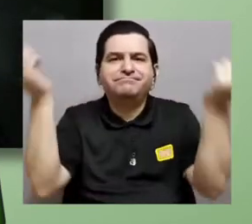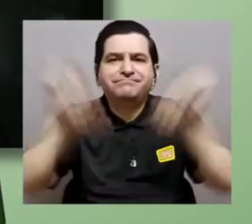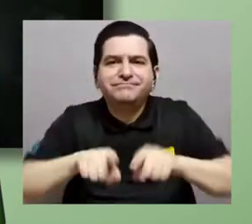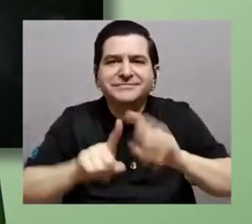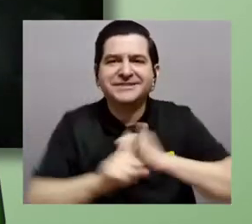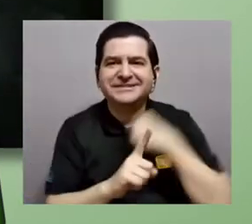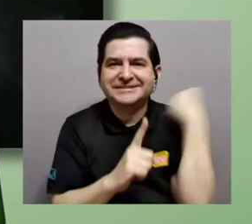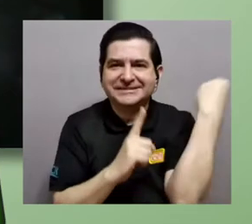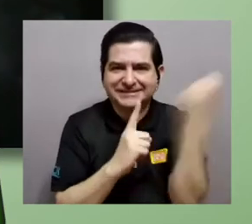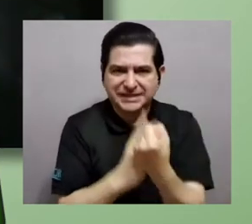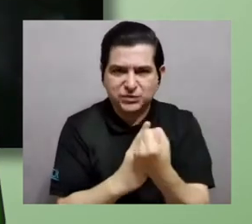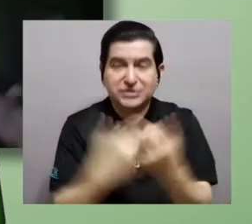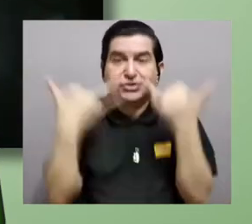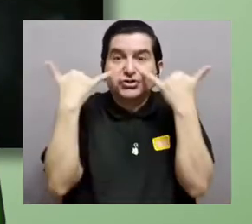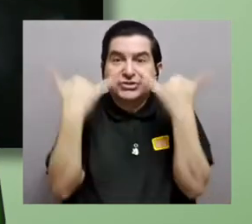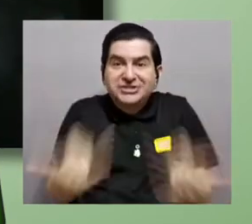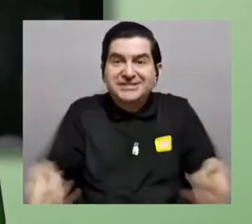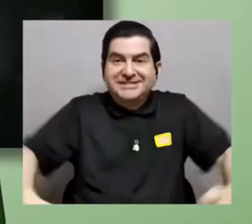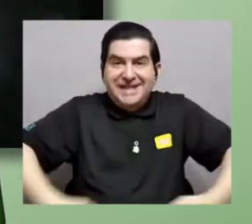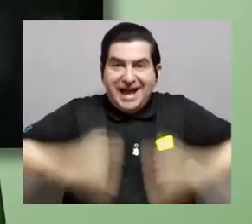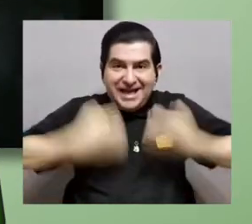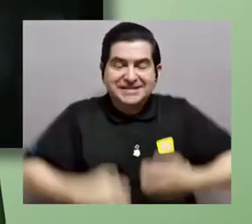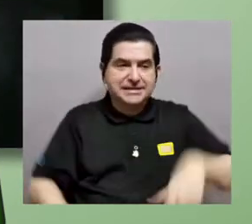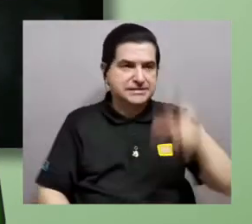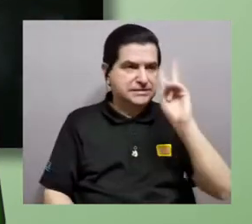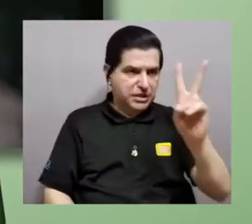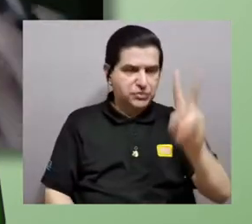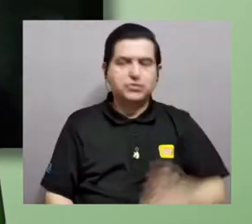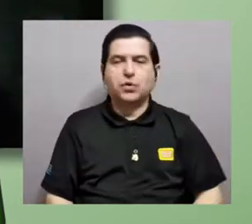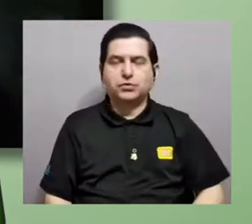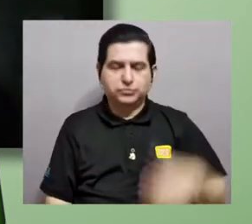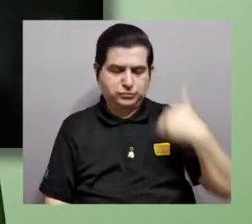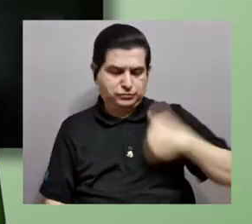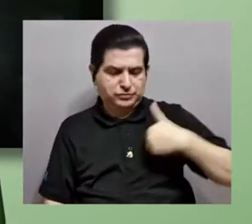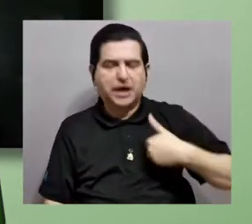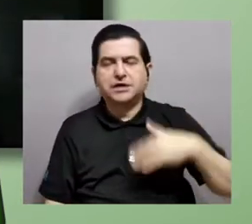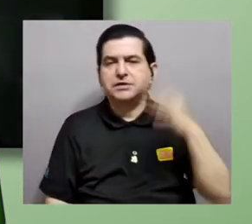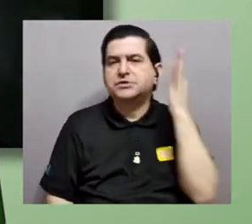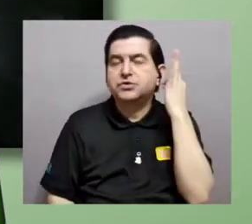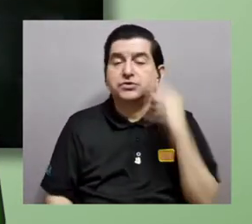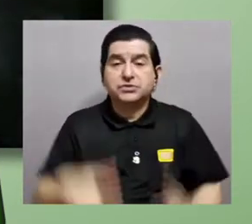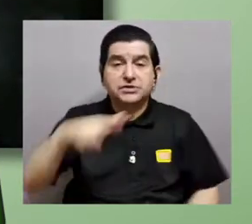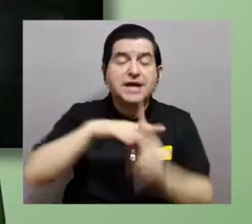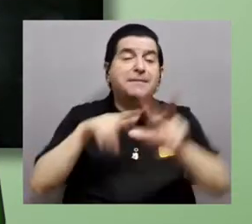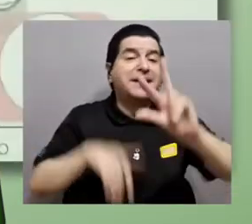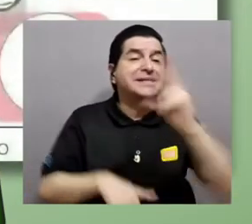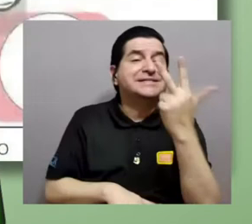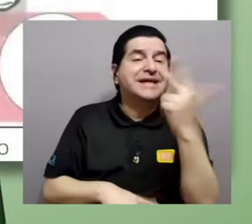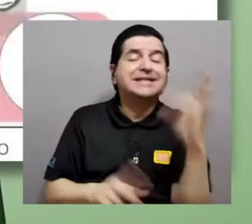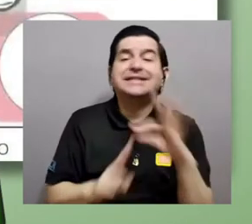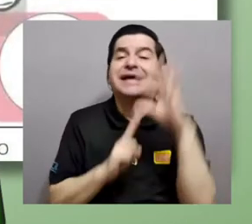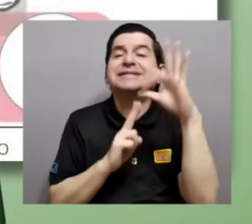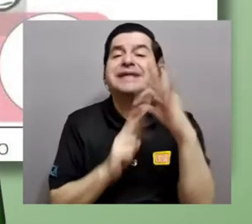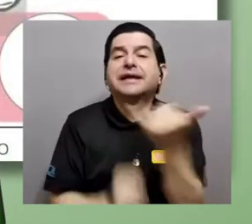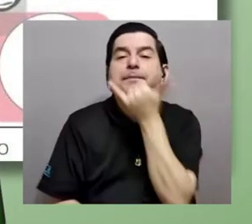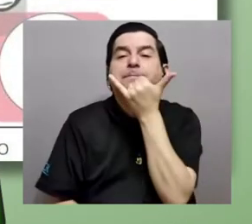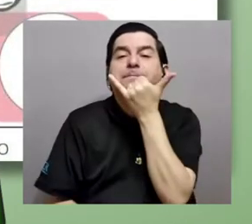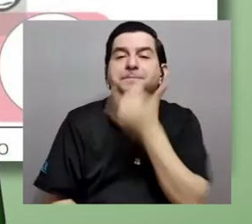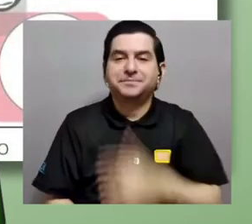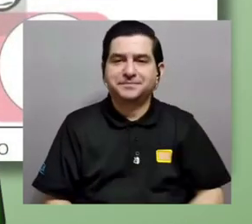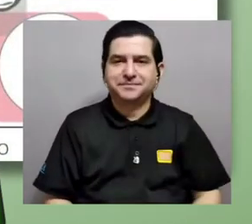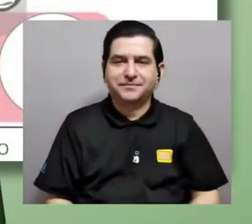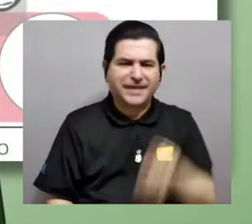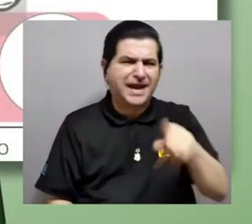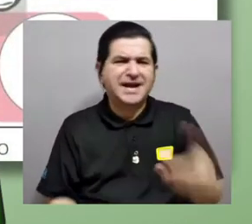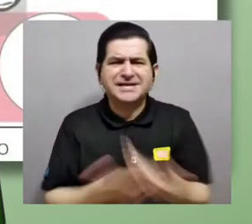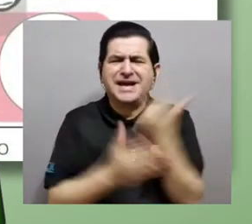situación en la que ya existen los dos sexos machos y hembras y aparece una tercera opción. Ese nuevo